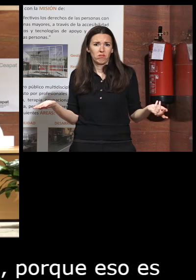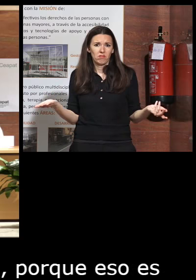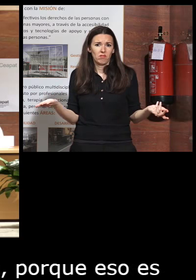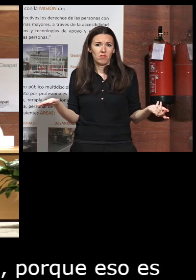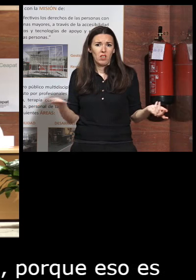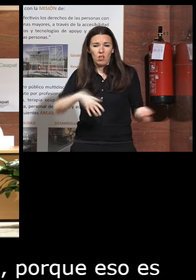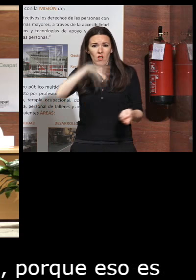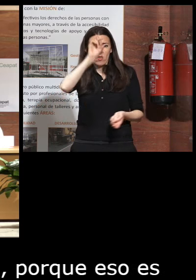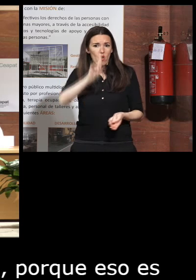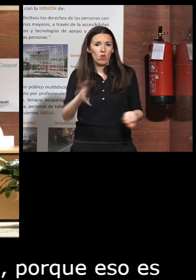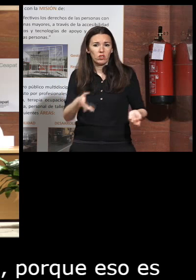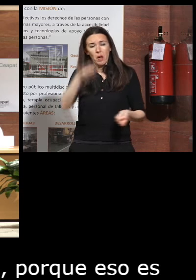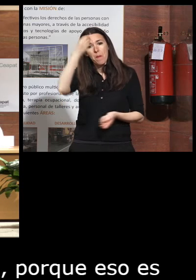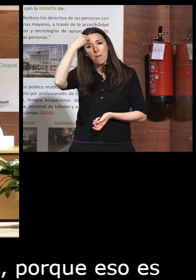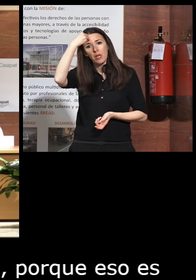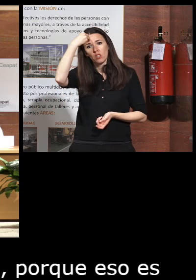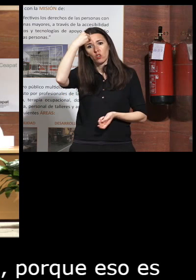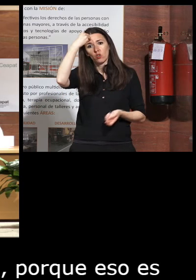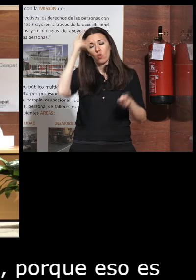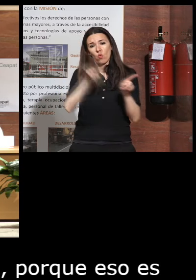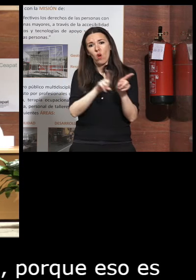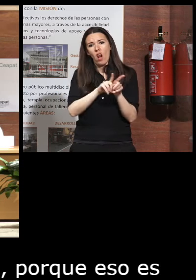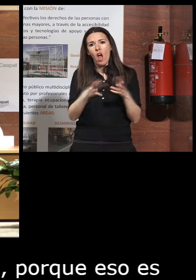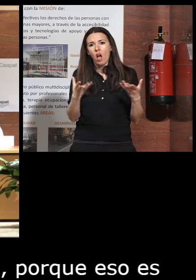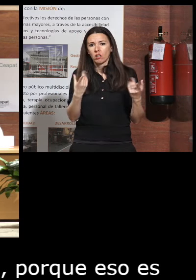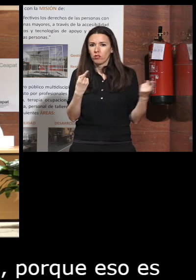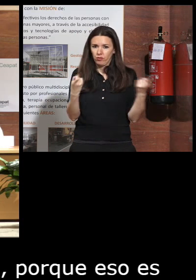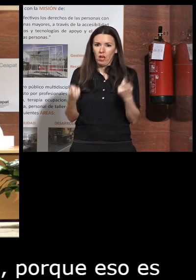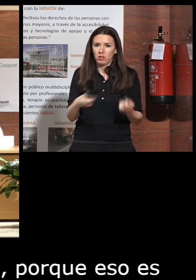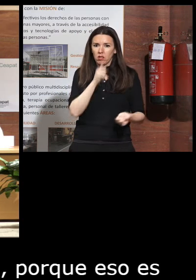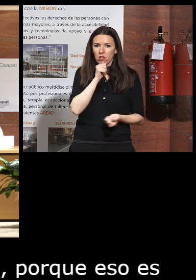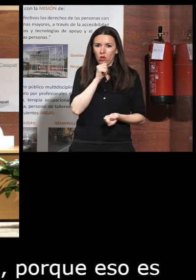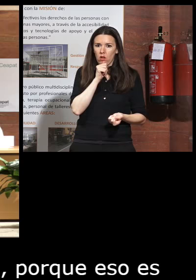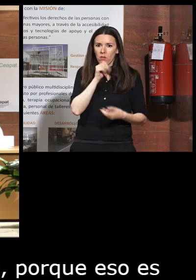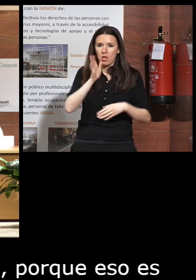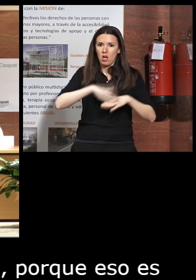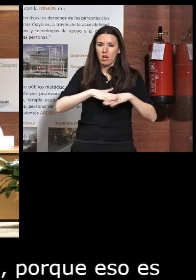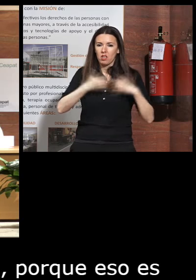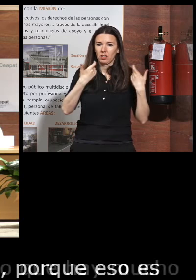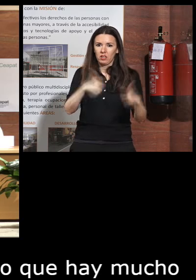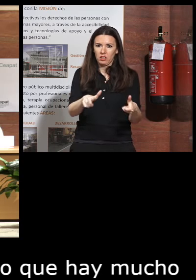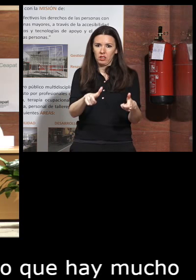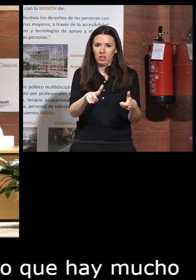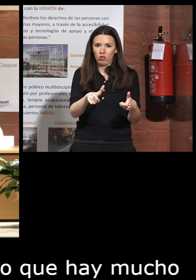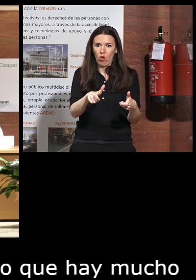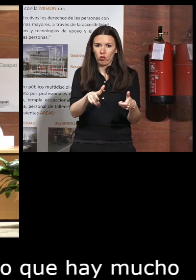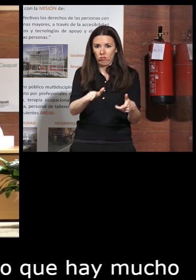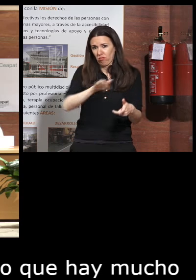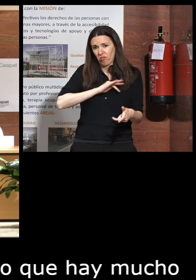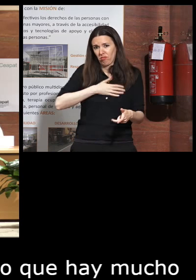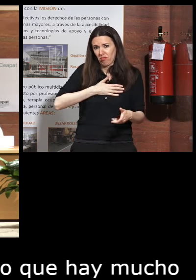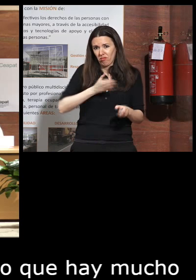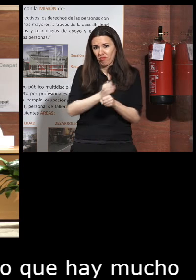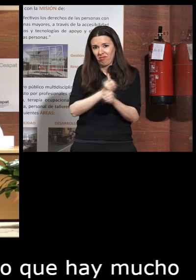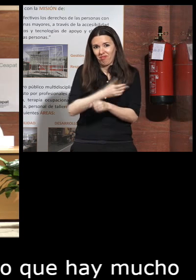no sé pienso que hay mucho por hacer por lo menos en el sector que a mí me toca que